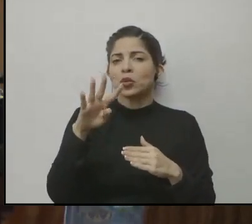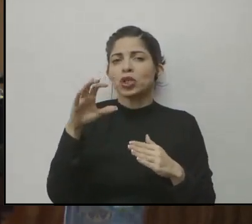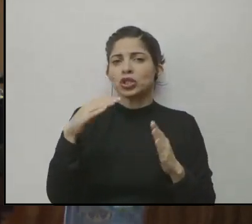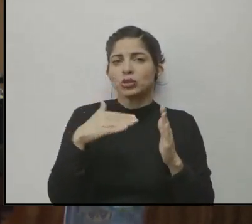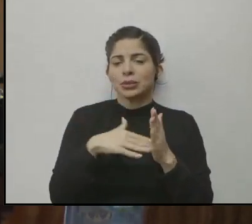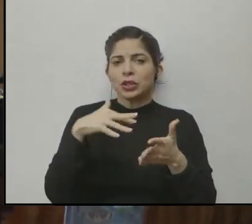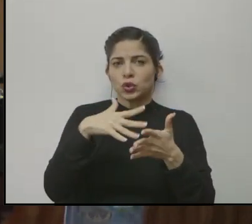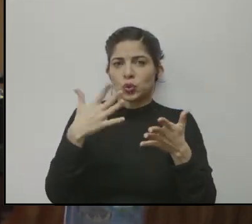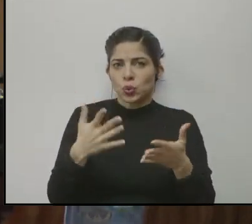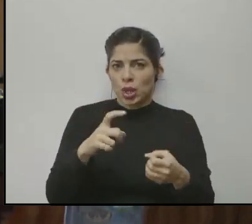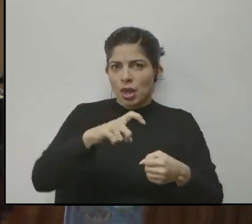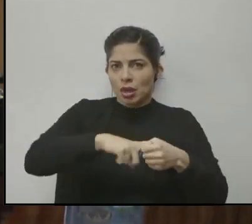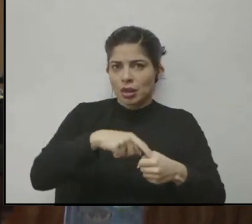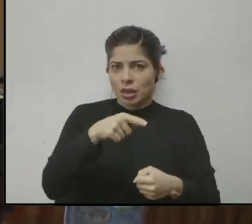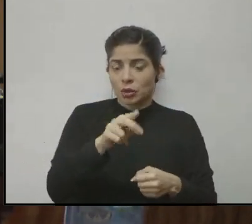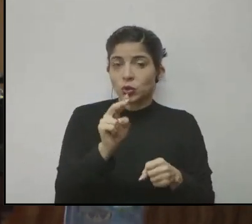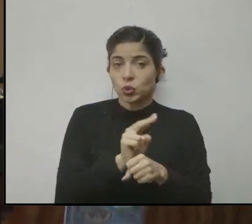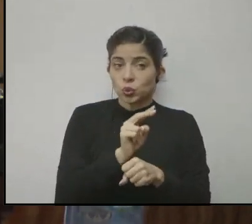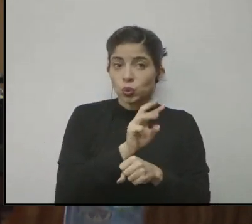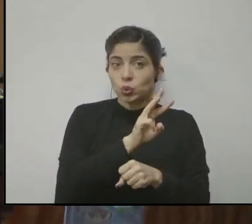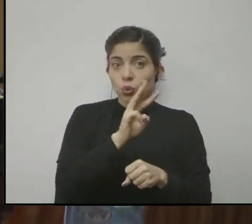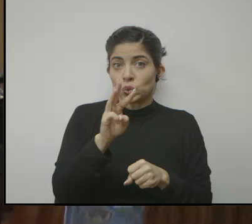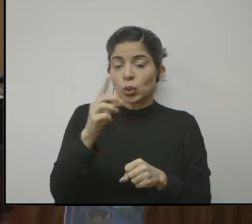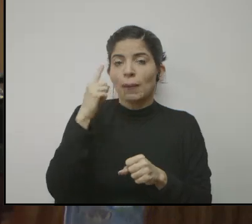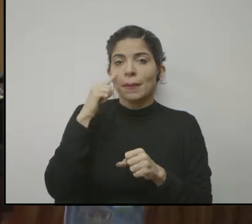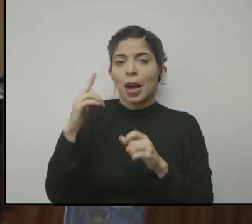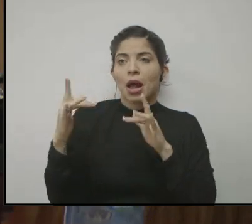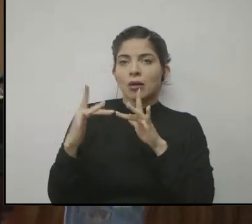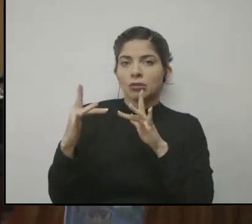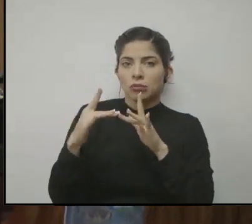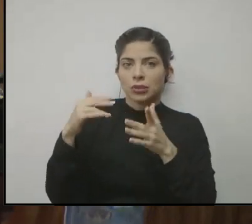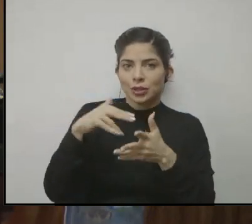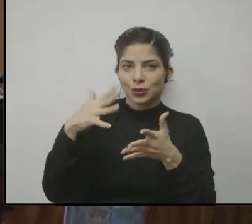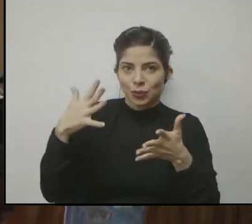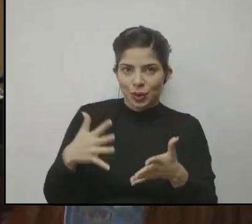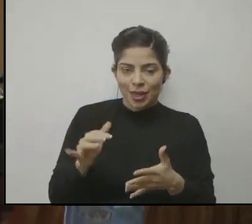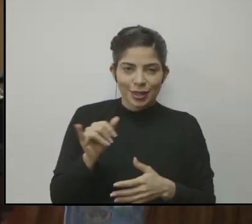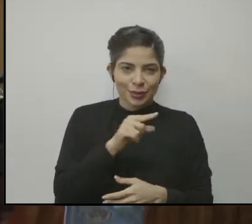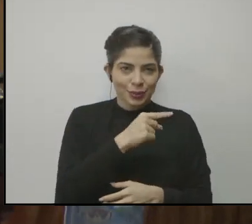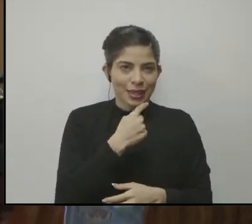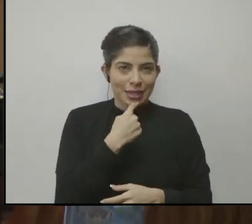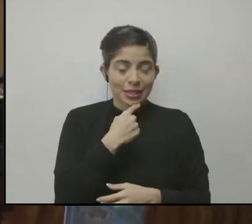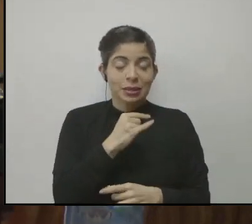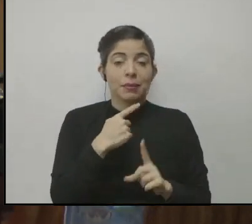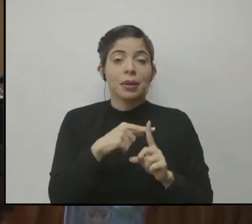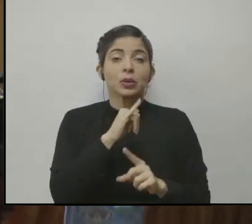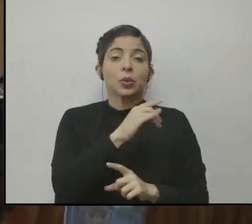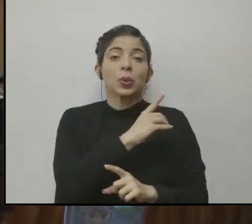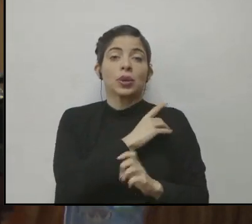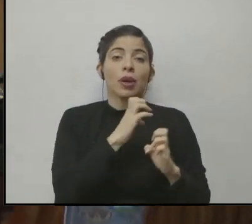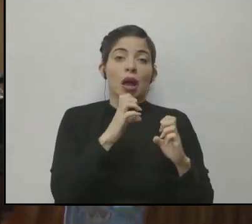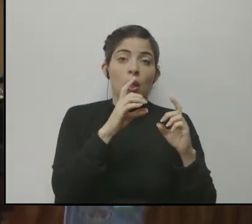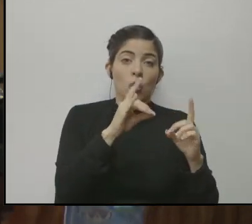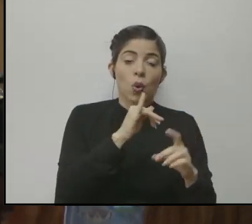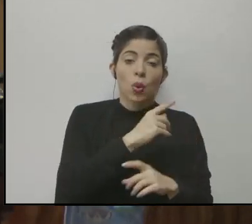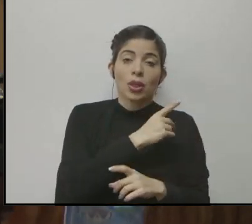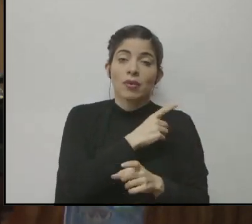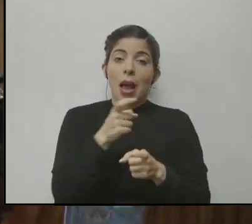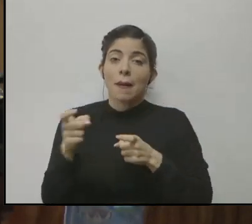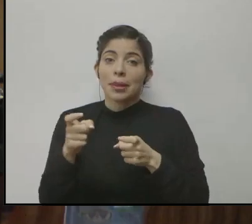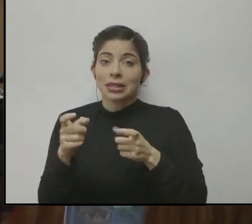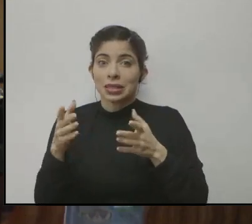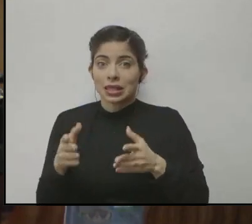estudiantes que a través de la plataforma se comunican con sus estudiantes, bien lo decía usted. Y las juntas de educación y las juntas administrativas,